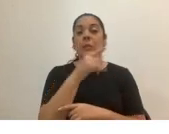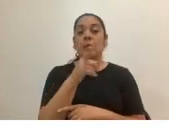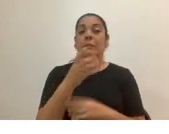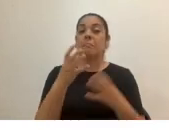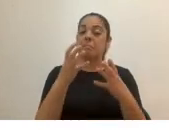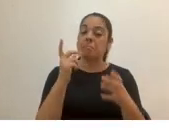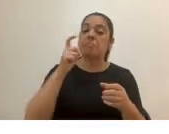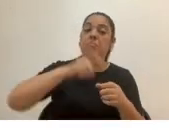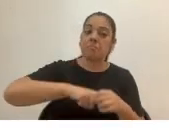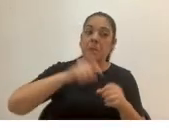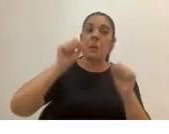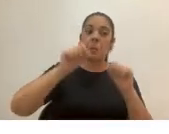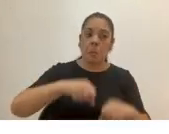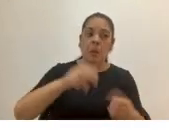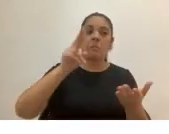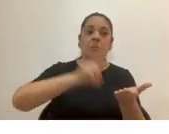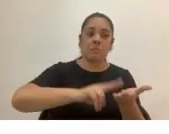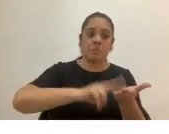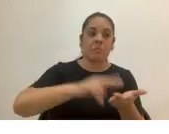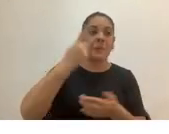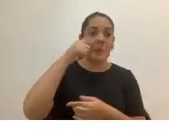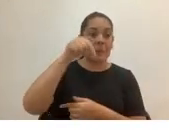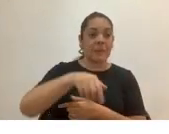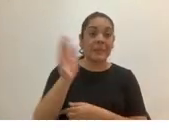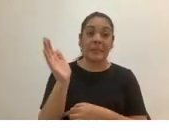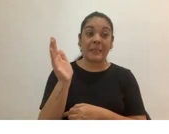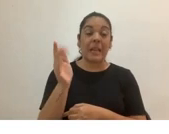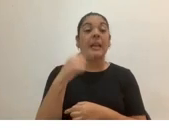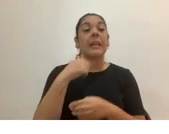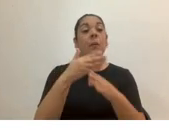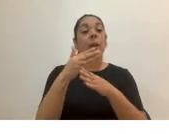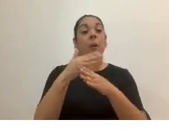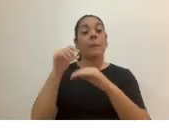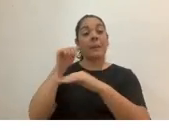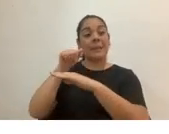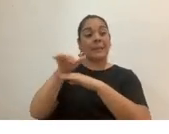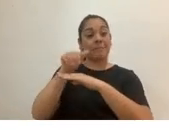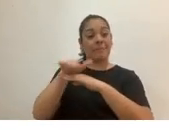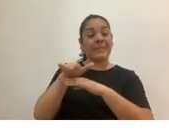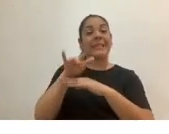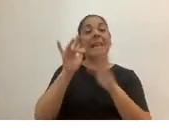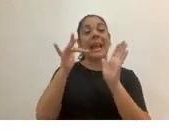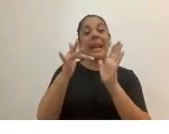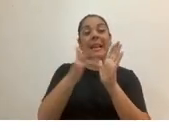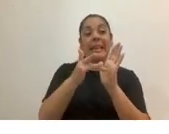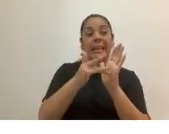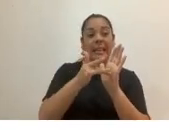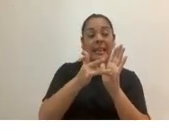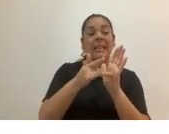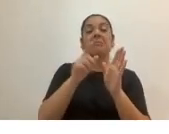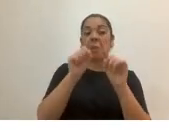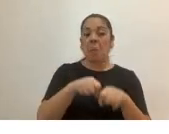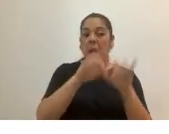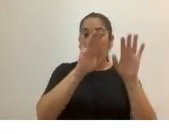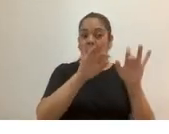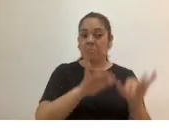también pueden inscribirse para esta charla les vamos a compartir también en el chat el link donde se pueden inscribir la actividad se